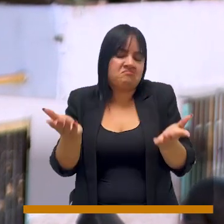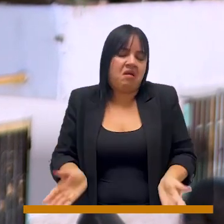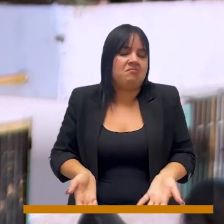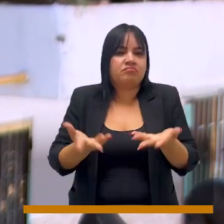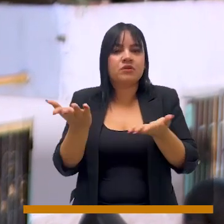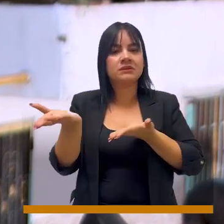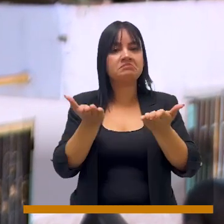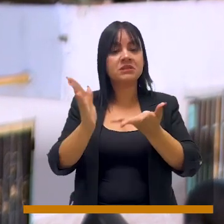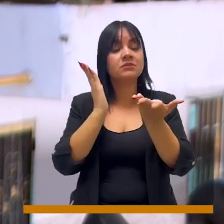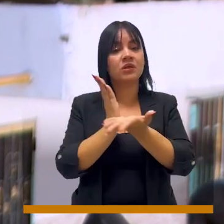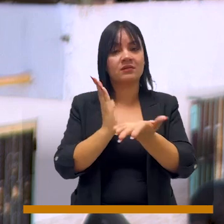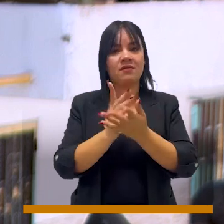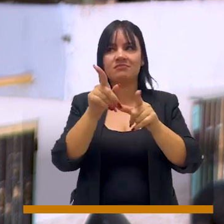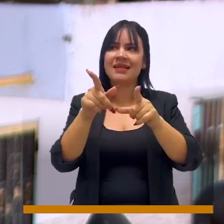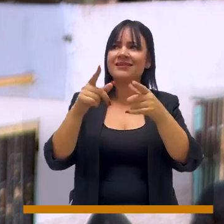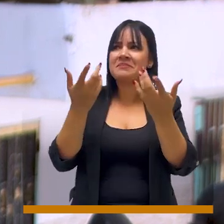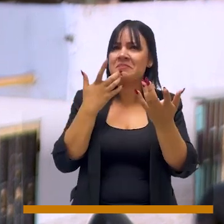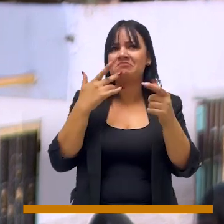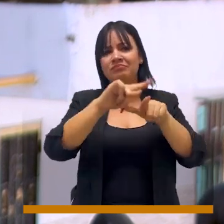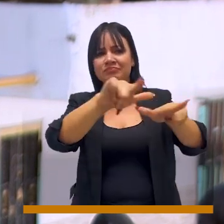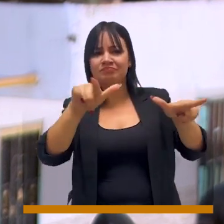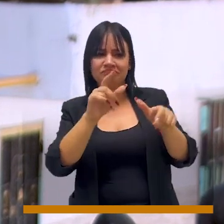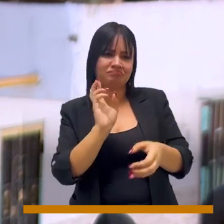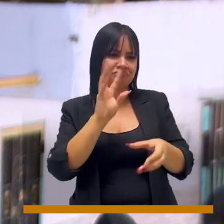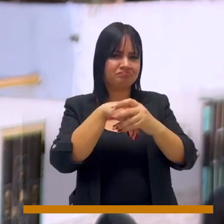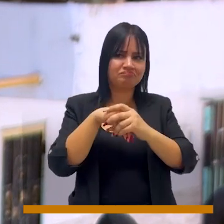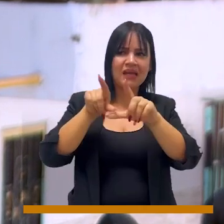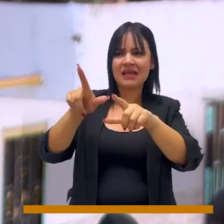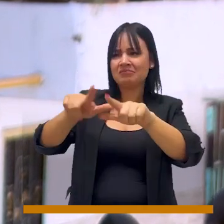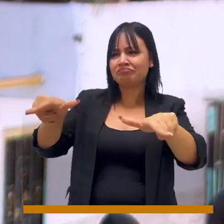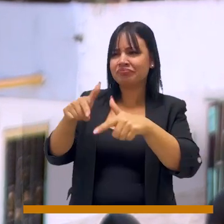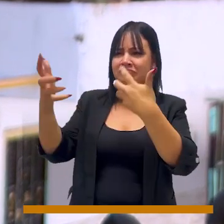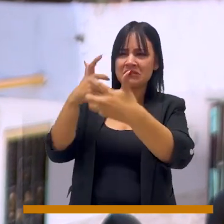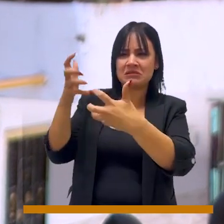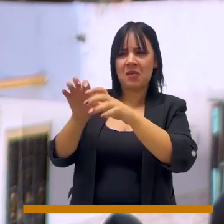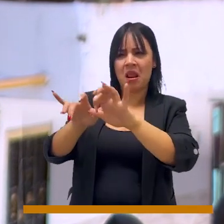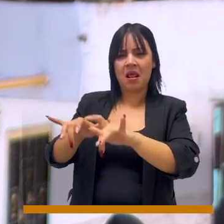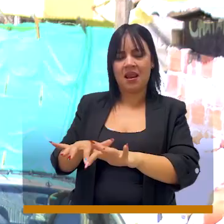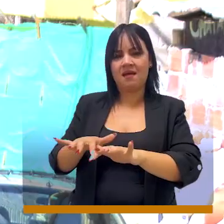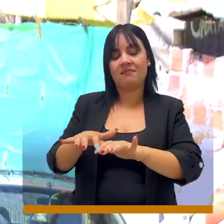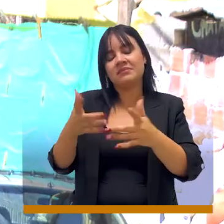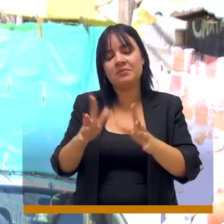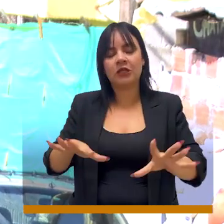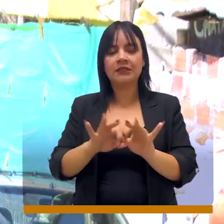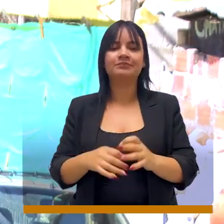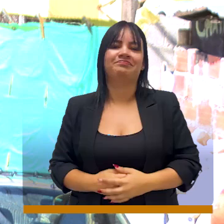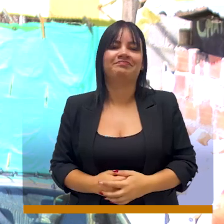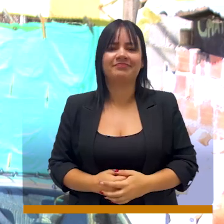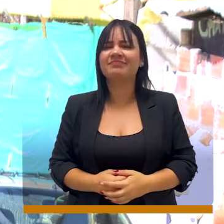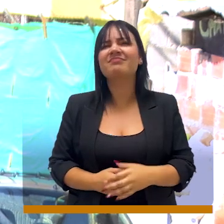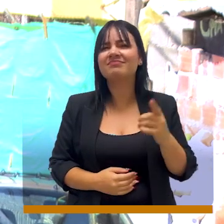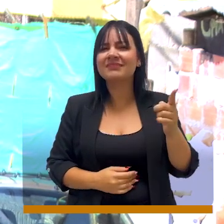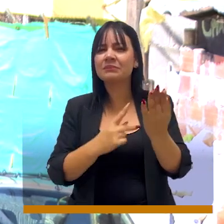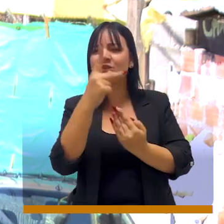implementación y los servicios educativos en términos de aulas, salas de sistemas, espacios complementarios. La intención que se tiene